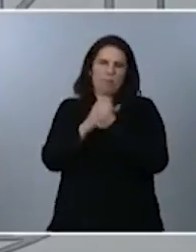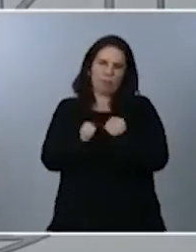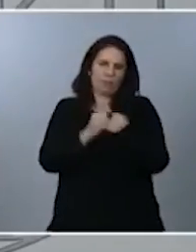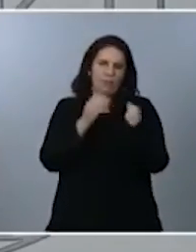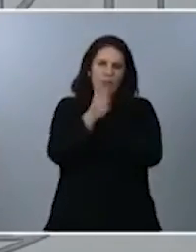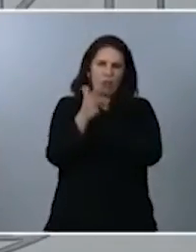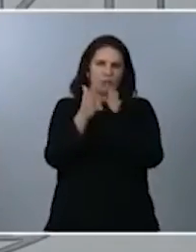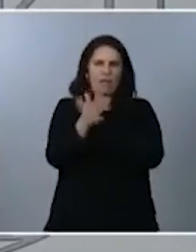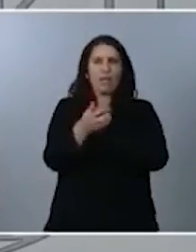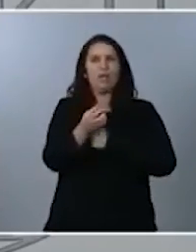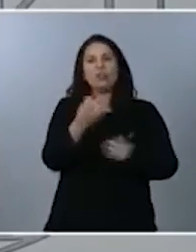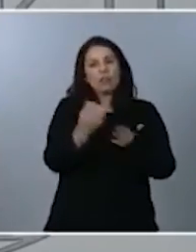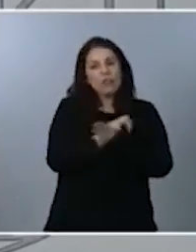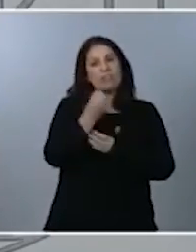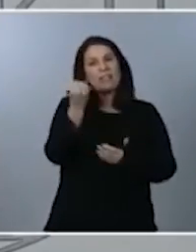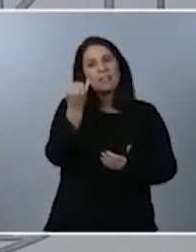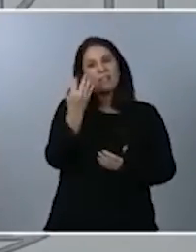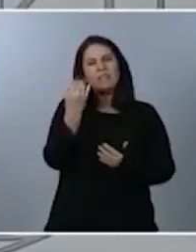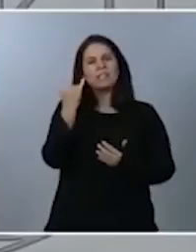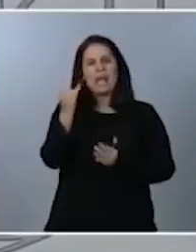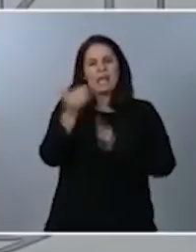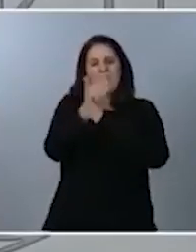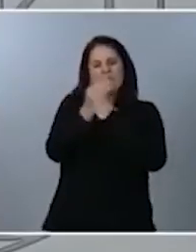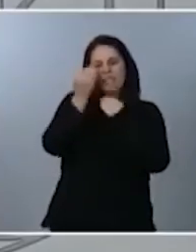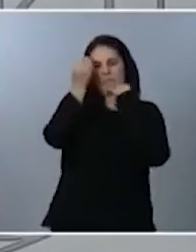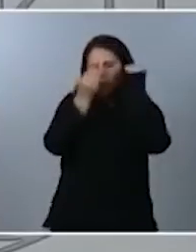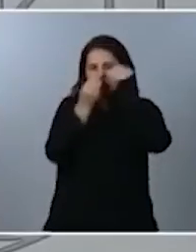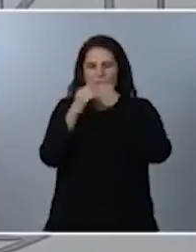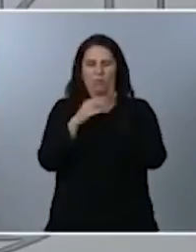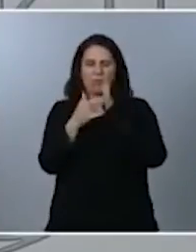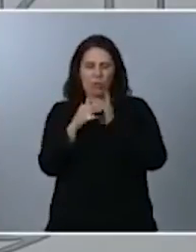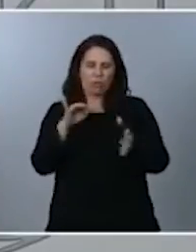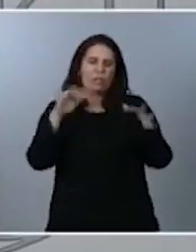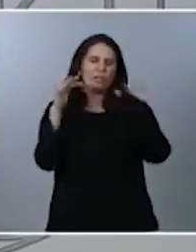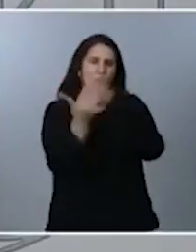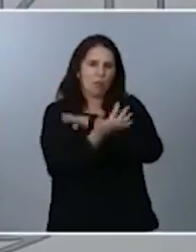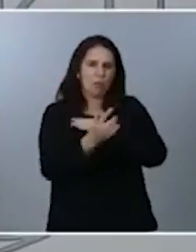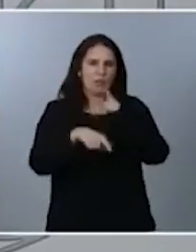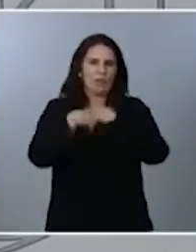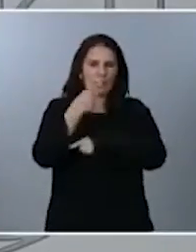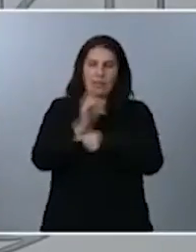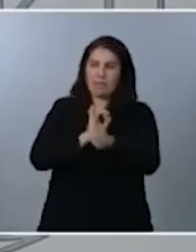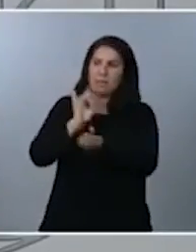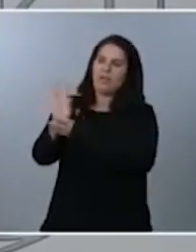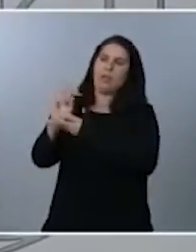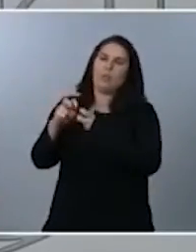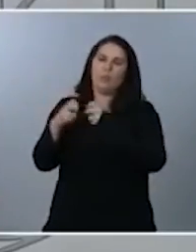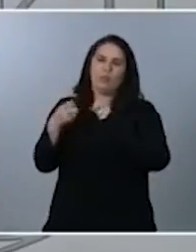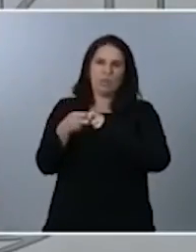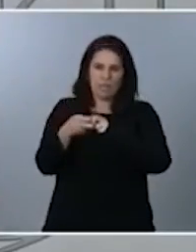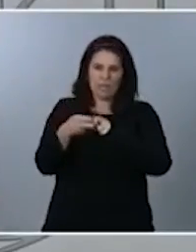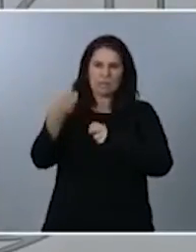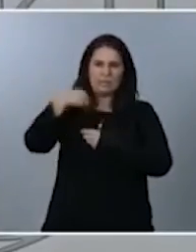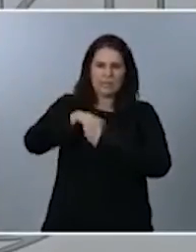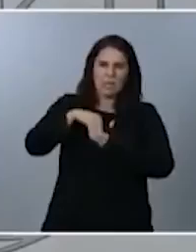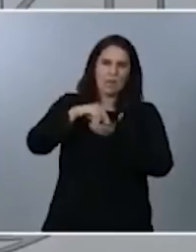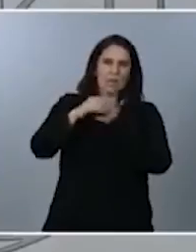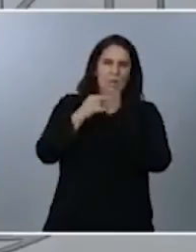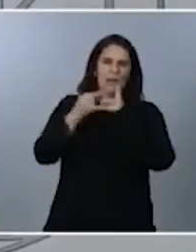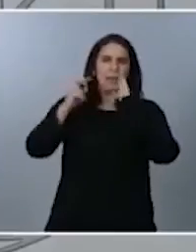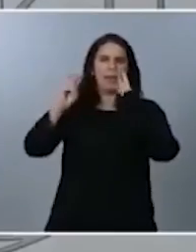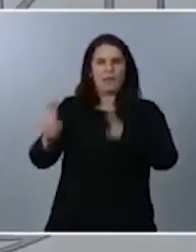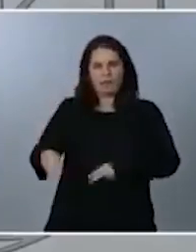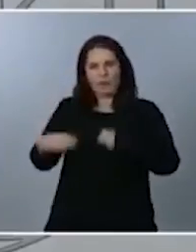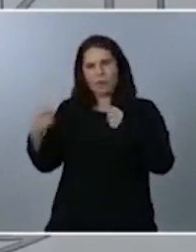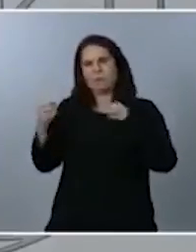responden a un proyecto transformador que también se remitirá a Bruselas dentro del plan de reforma que estamos preparando una